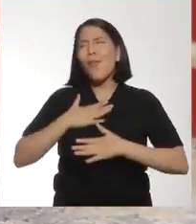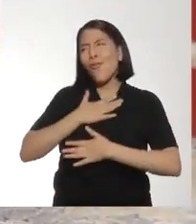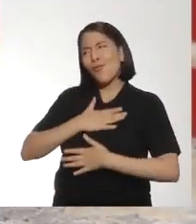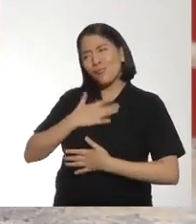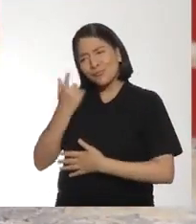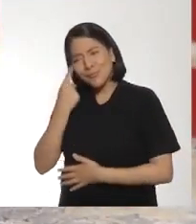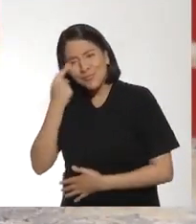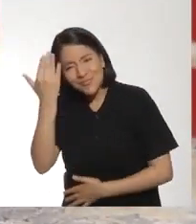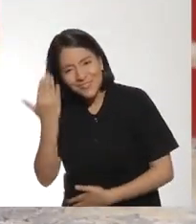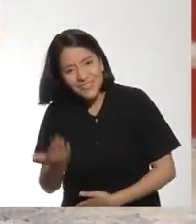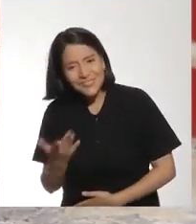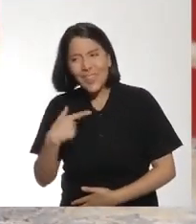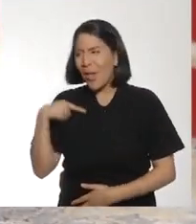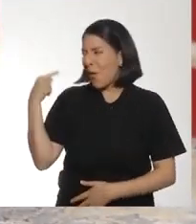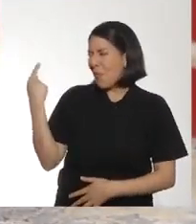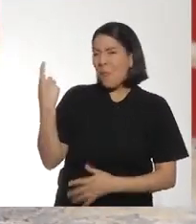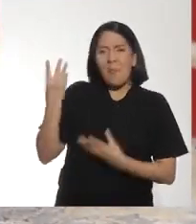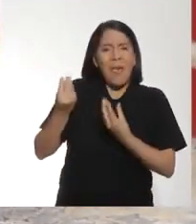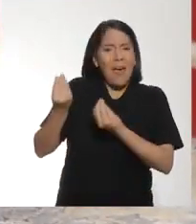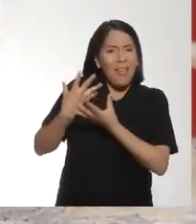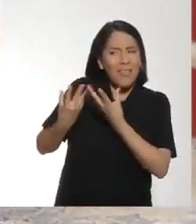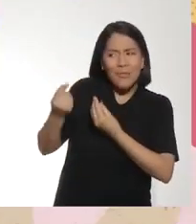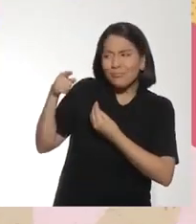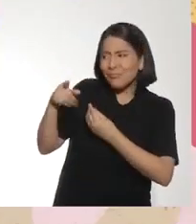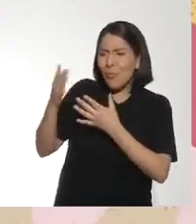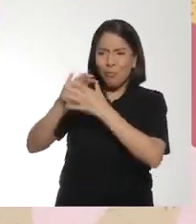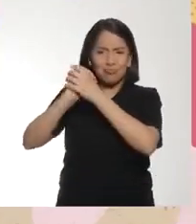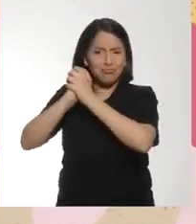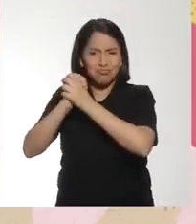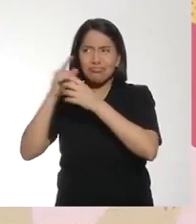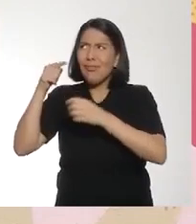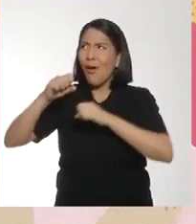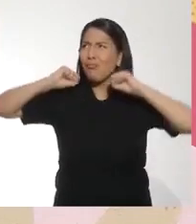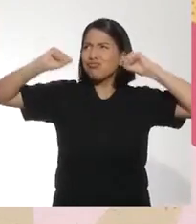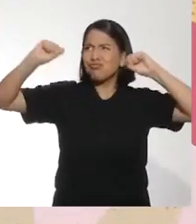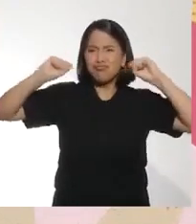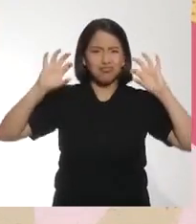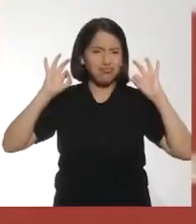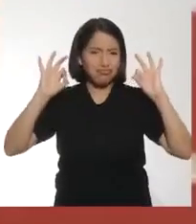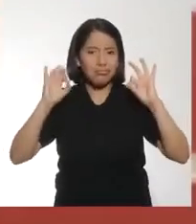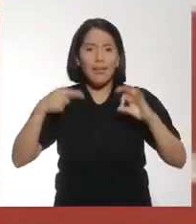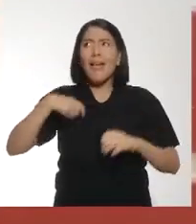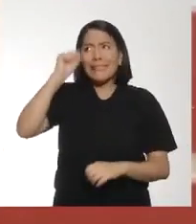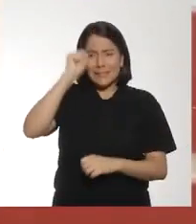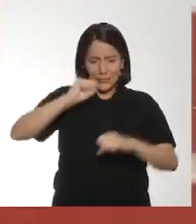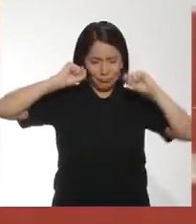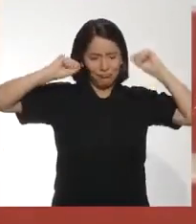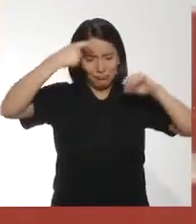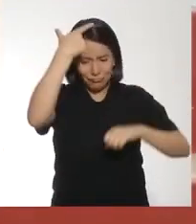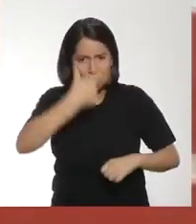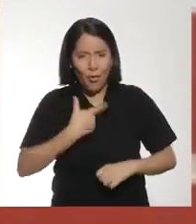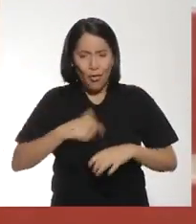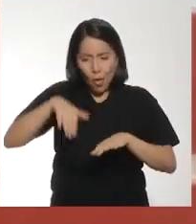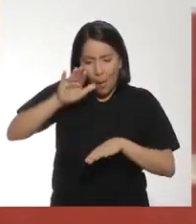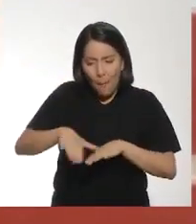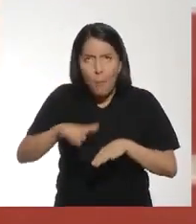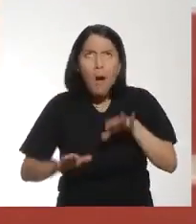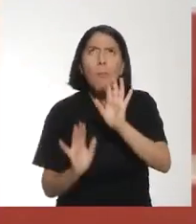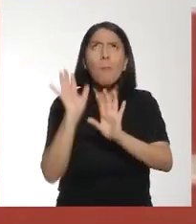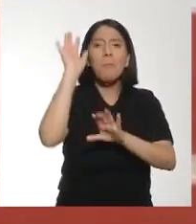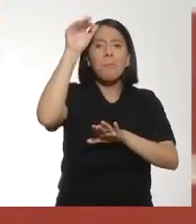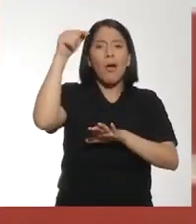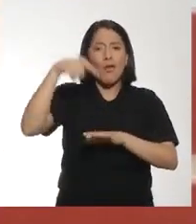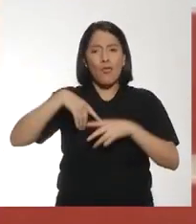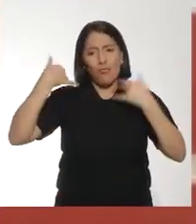El gusto es nuestro, Alessandra. Fabi me ha comentado que eres una gran deportista. Cuéntanos, por favor. Claro, soy deportista, soy jugadora de baloncesto,